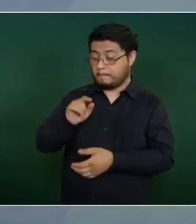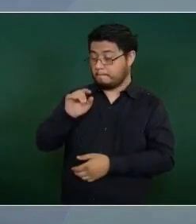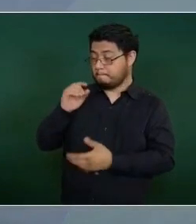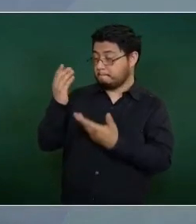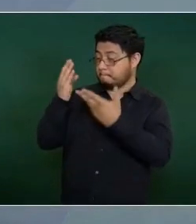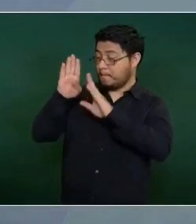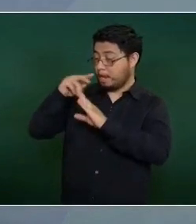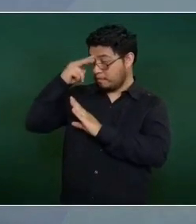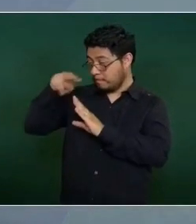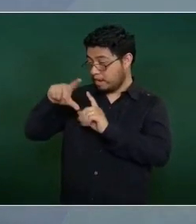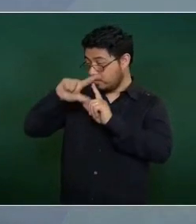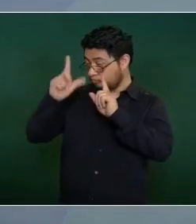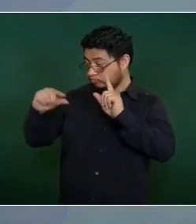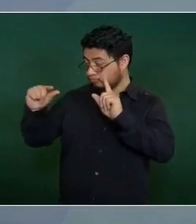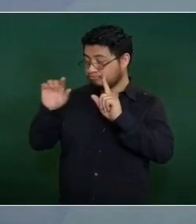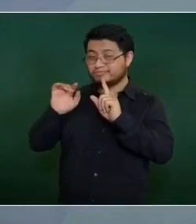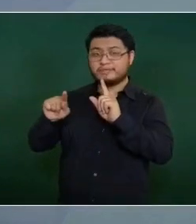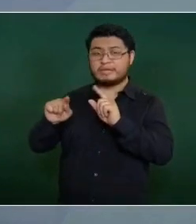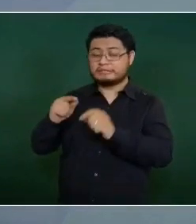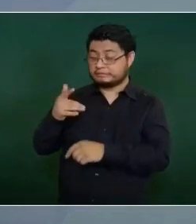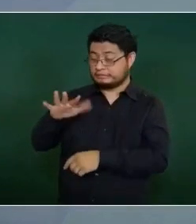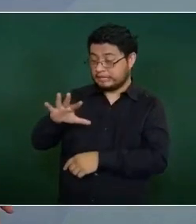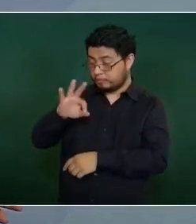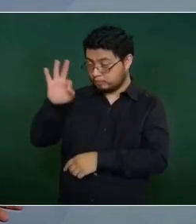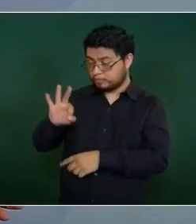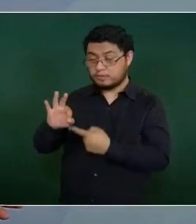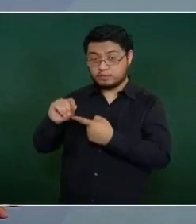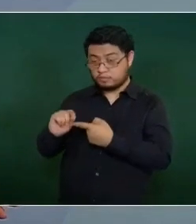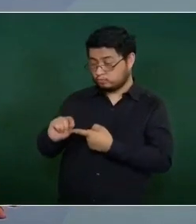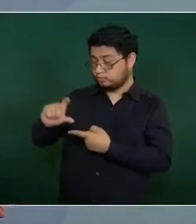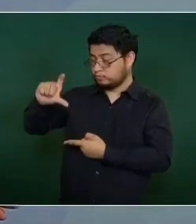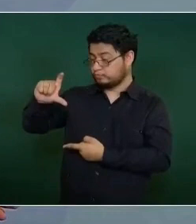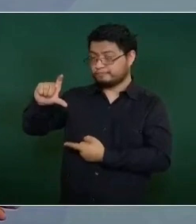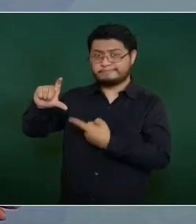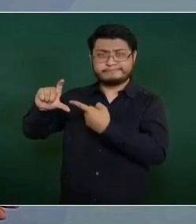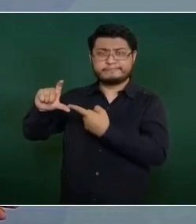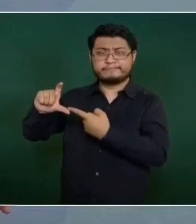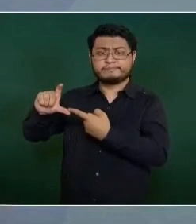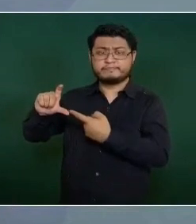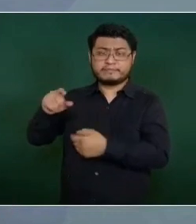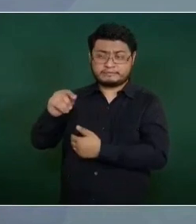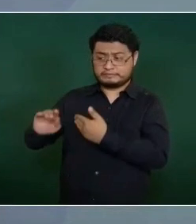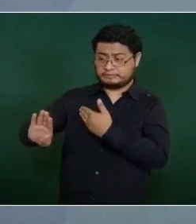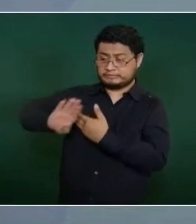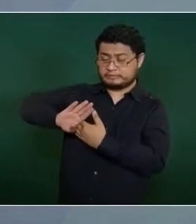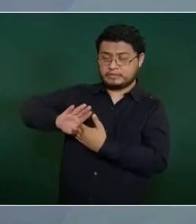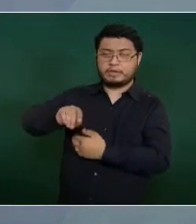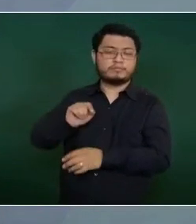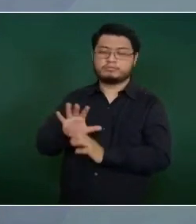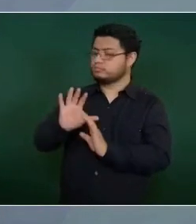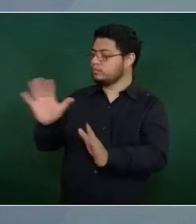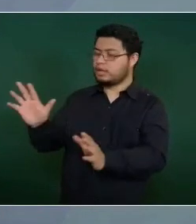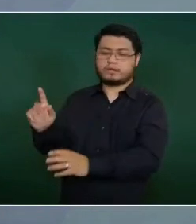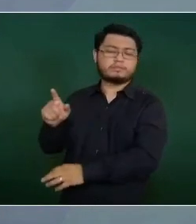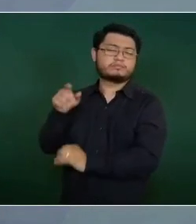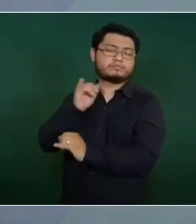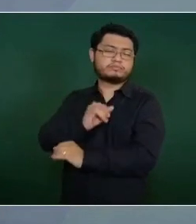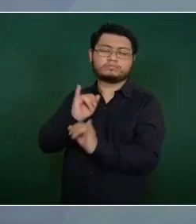a 10 puntos. Es autónomo el Banco de México,